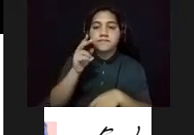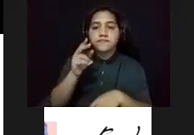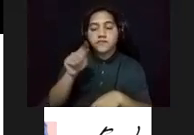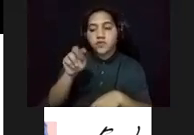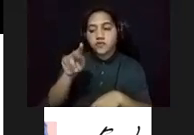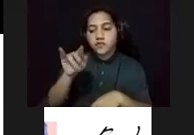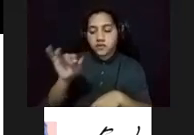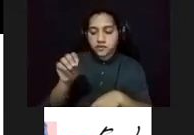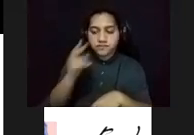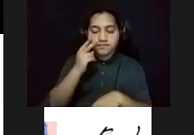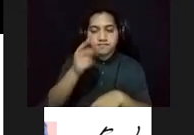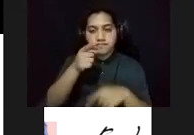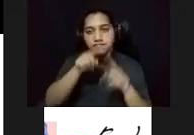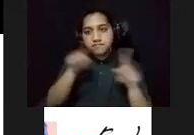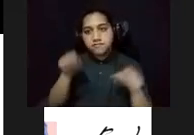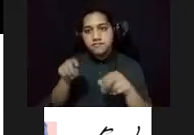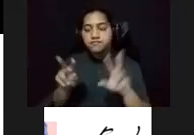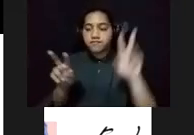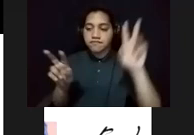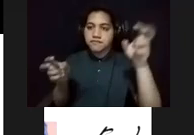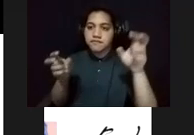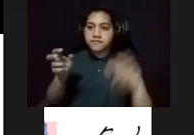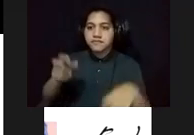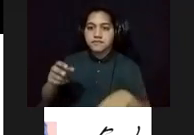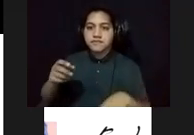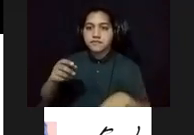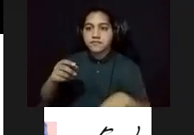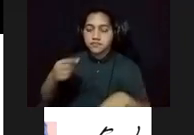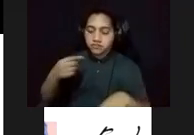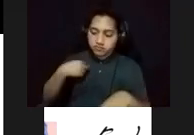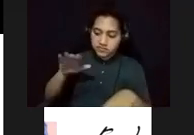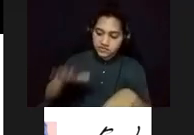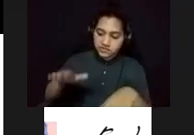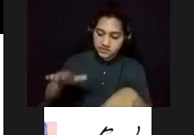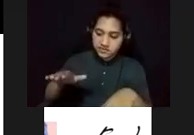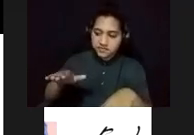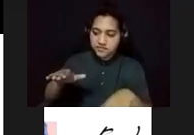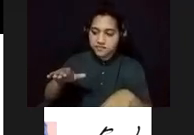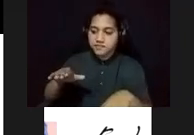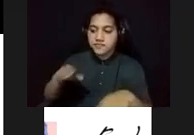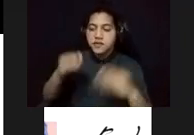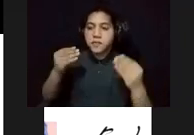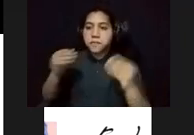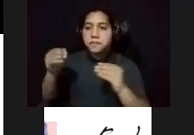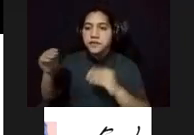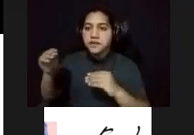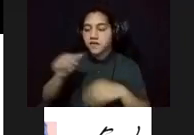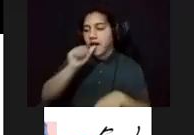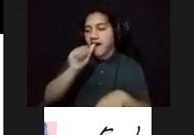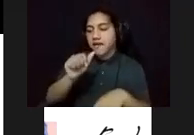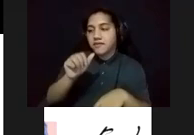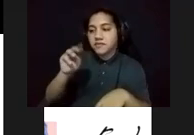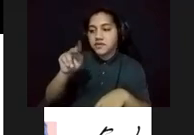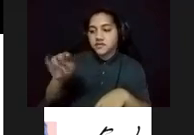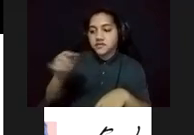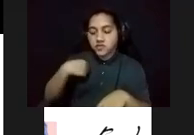comenta, abro la cita, me puse chiquitito aquí vendiendo maní, porque yo vendía